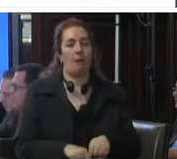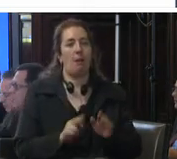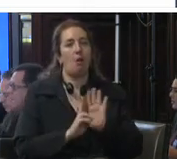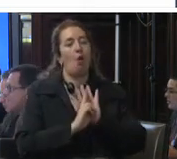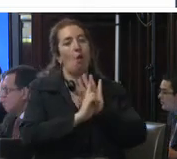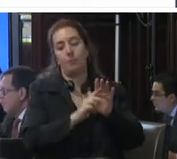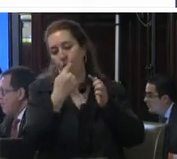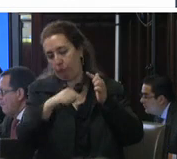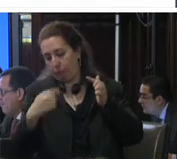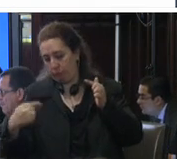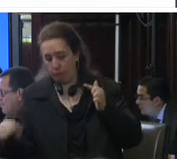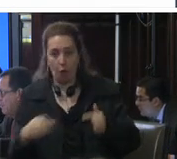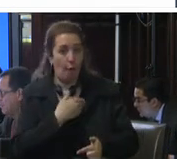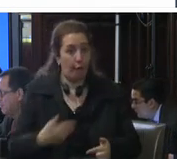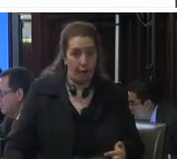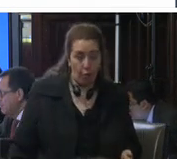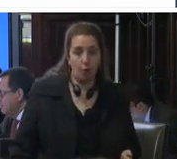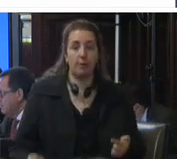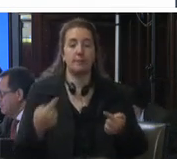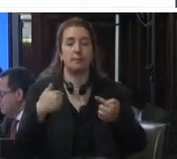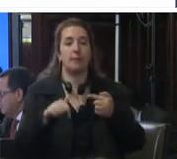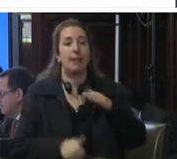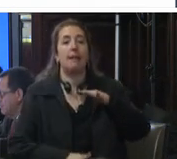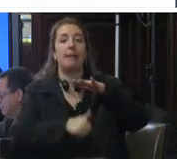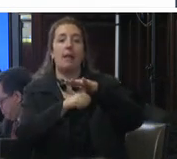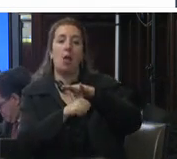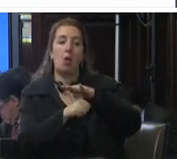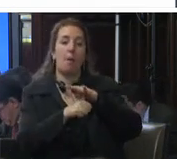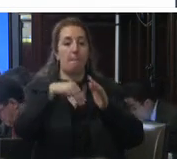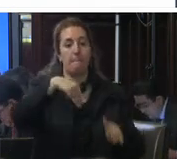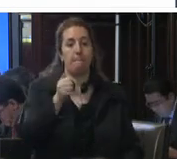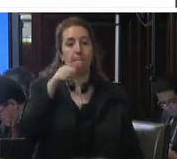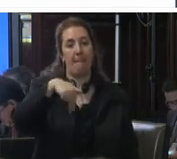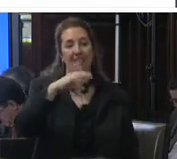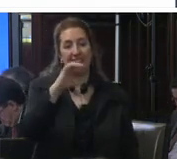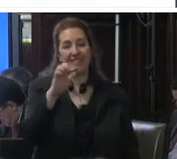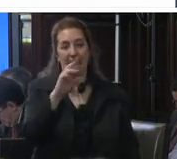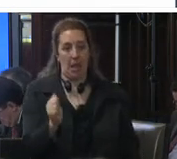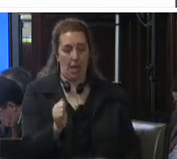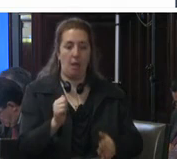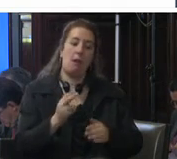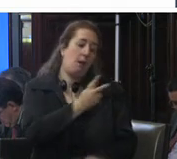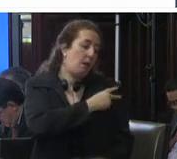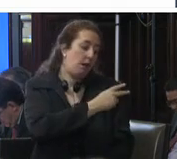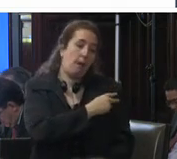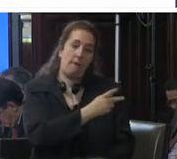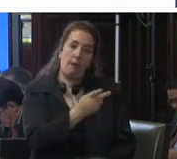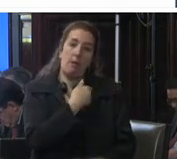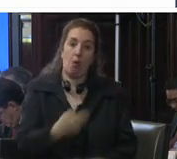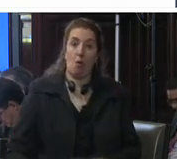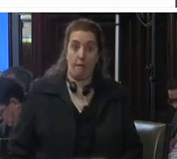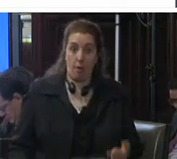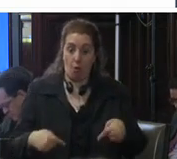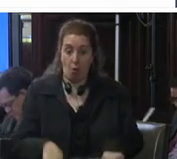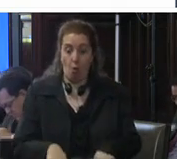seguridad pública y gobernadores liderados por miguel ángel mancera jefe de gobierno de la ciudad de méxico han